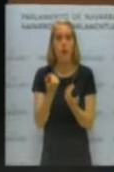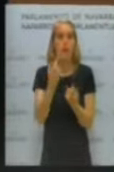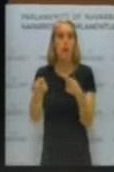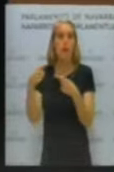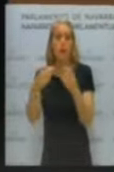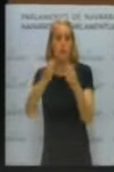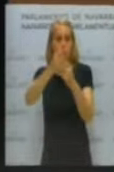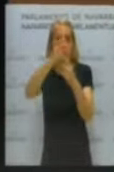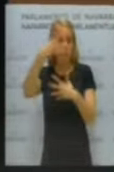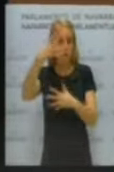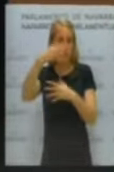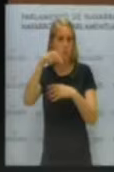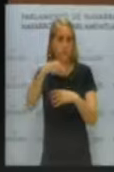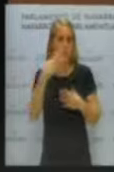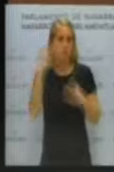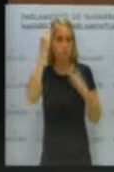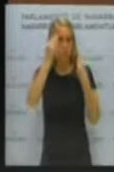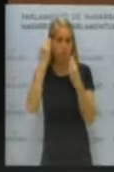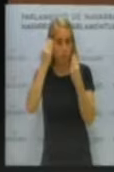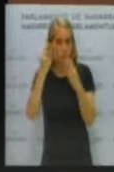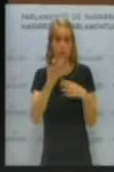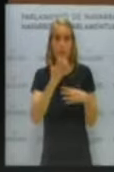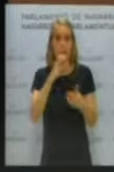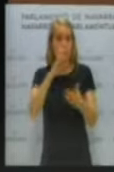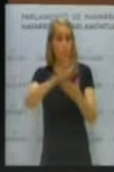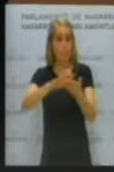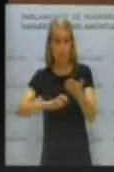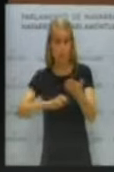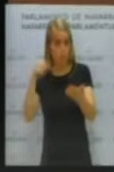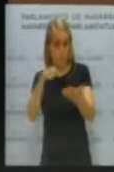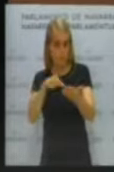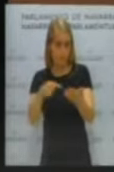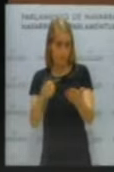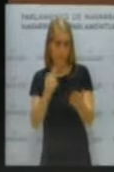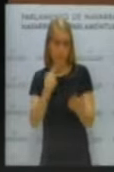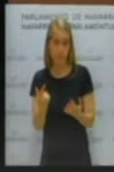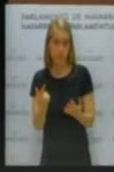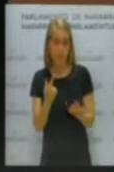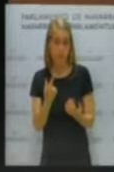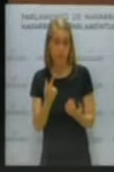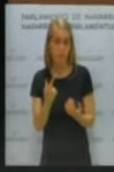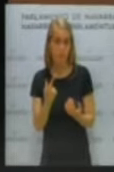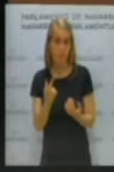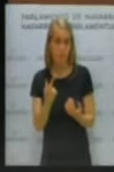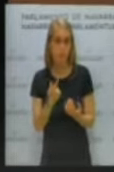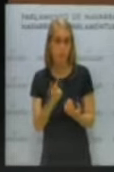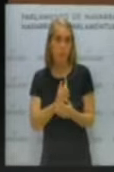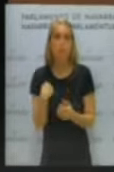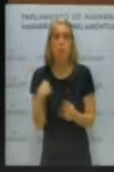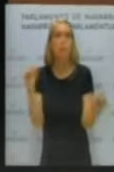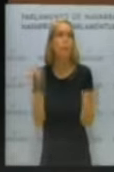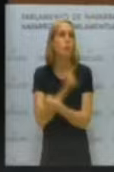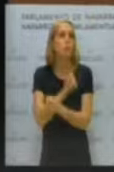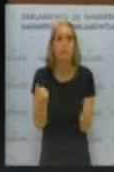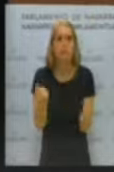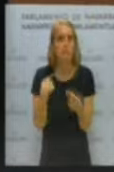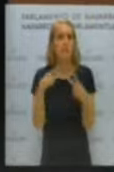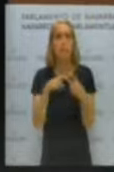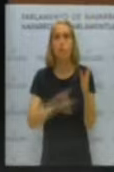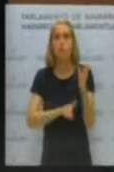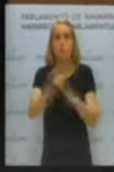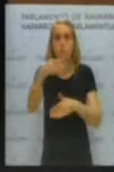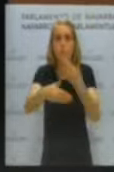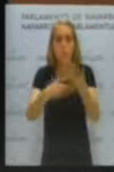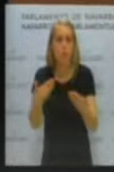arquitectónico. Y en caso de que ese informe, pues determinase la imposibilidad de la demolición o la